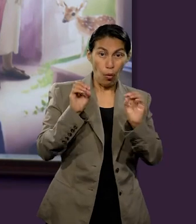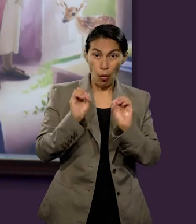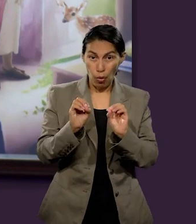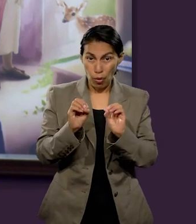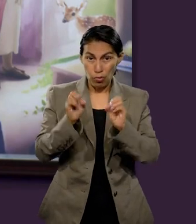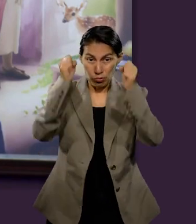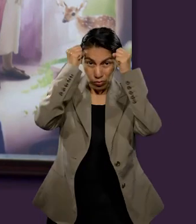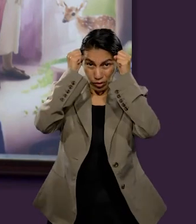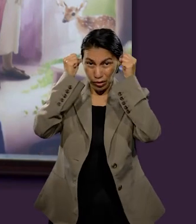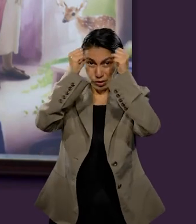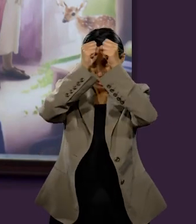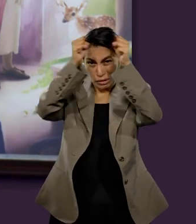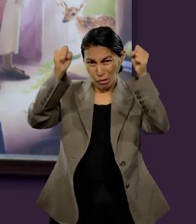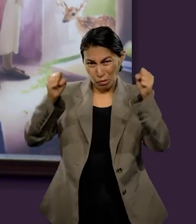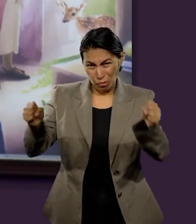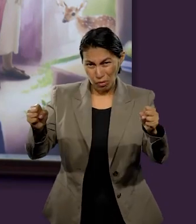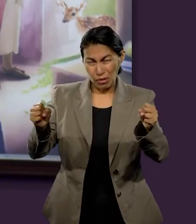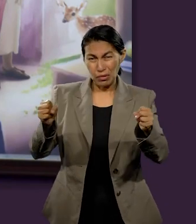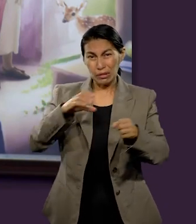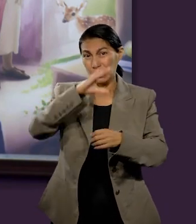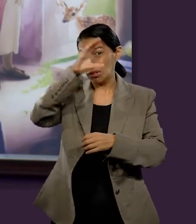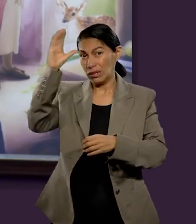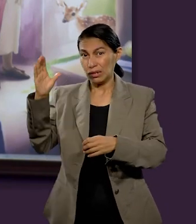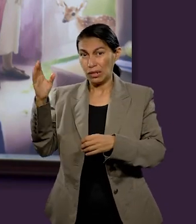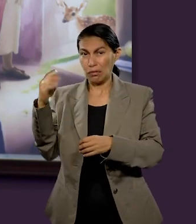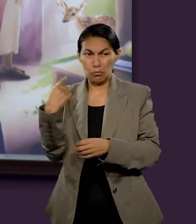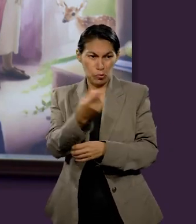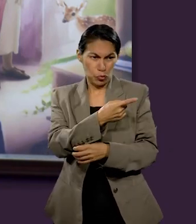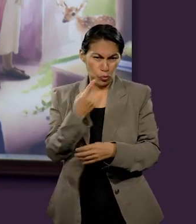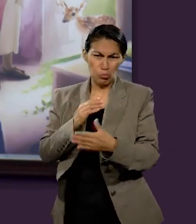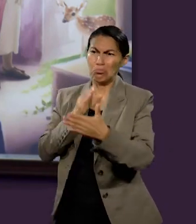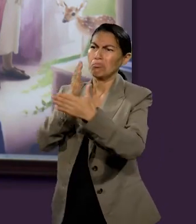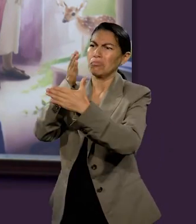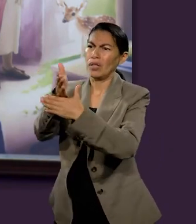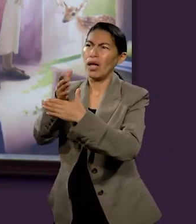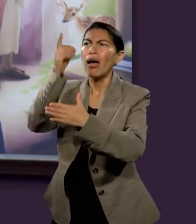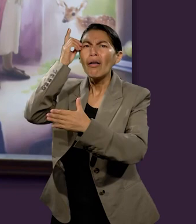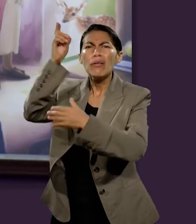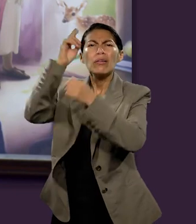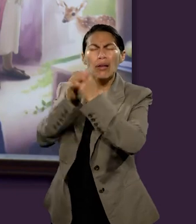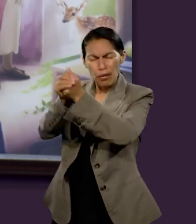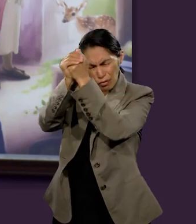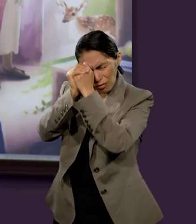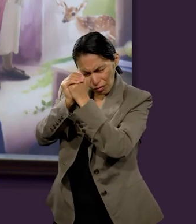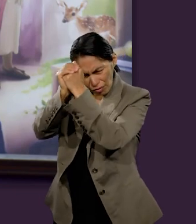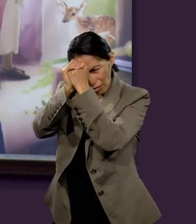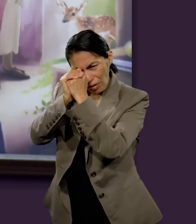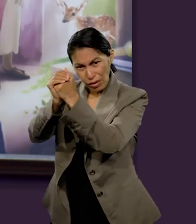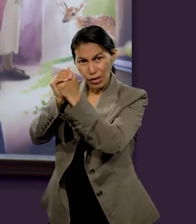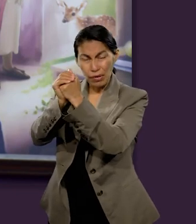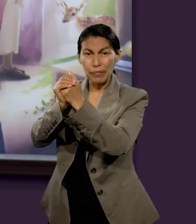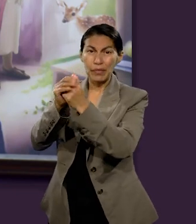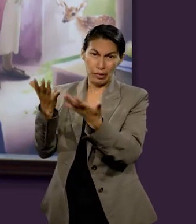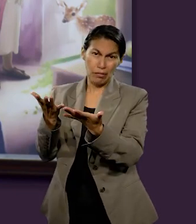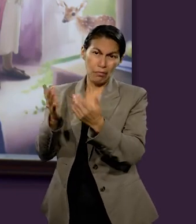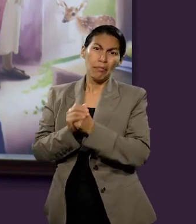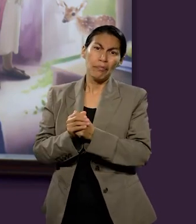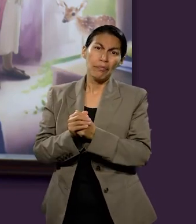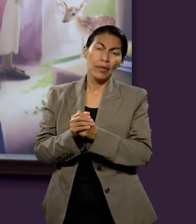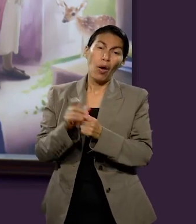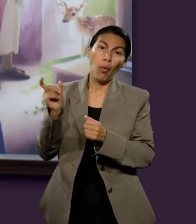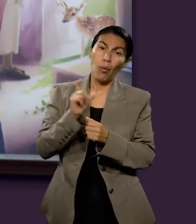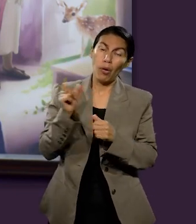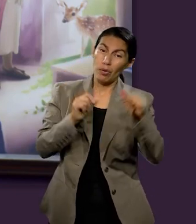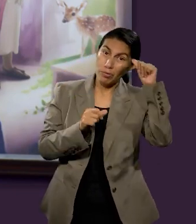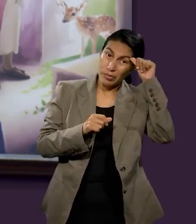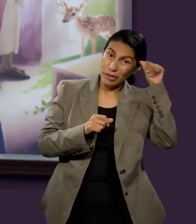o santuario celestial siempre había sido un lugar de adoración a Dios. Pero cuando entró el pecado se convirtió